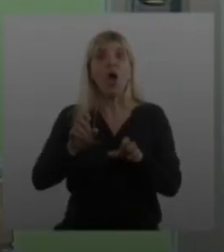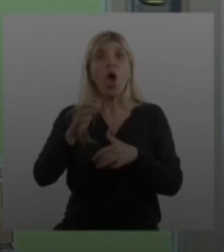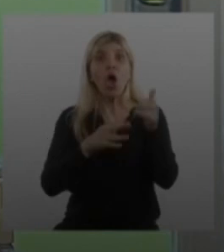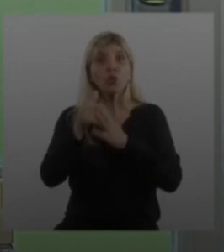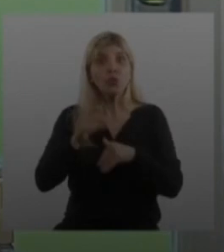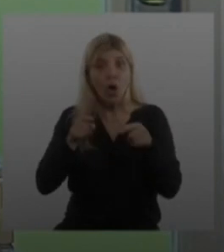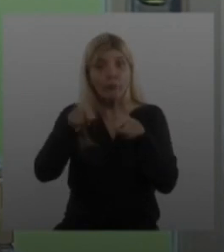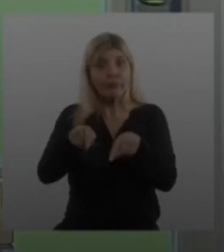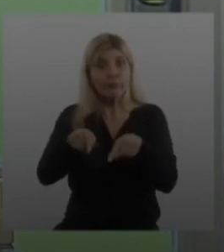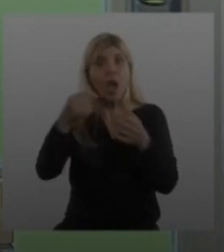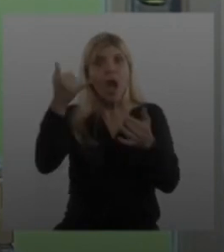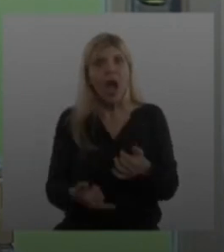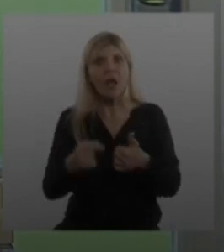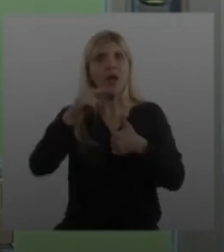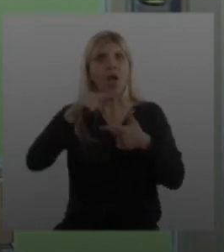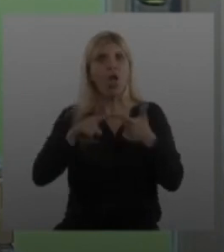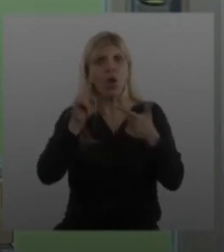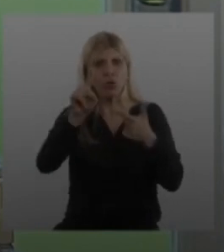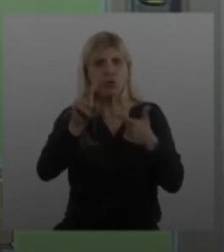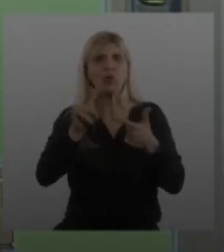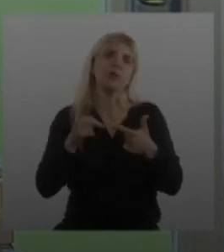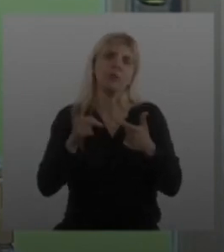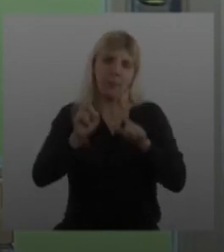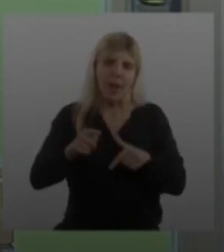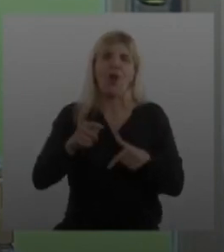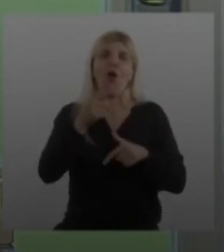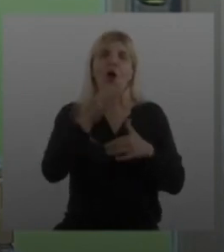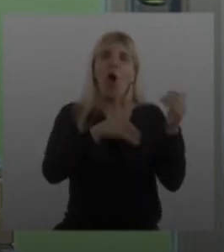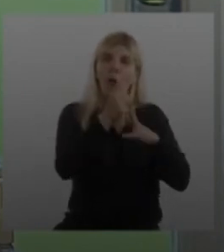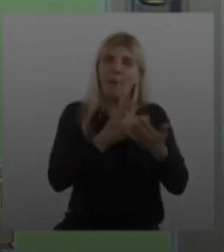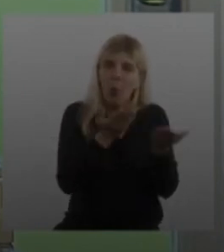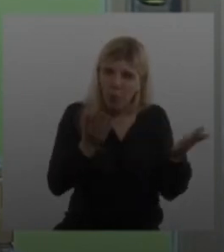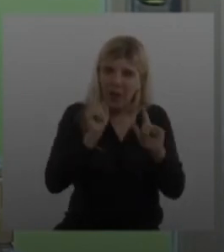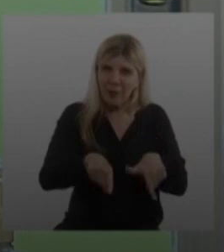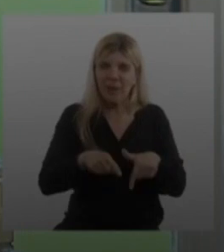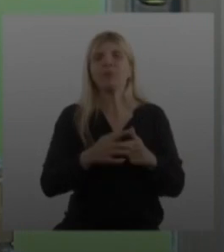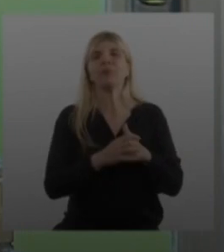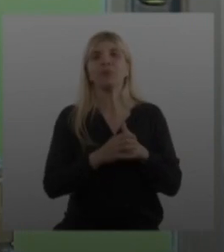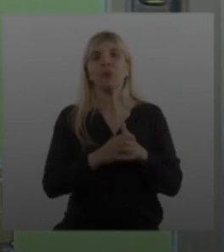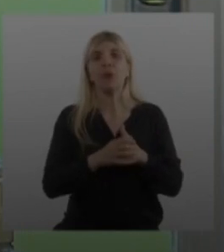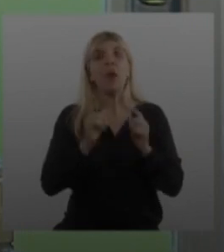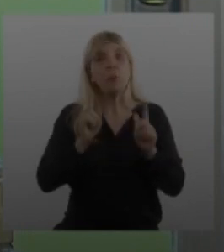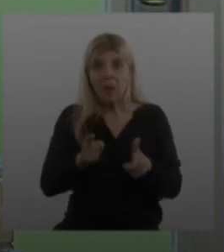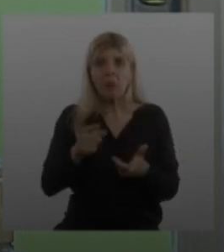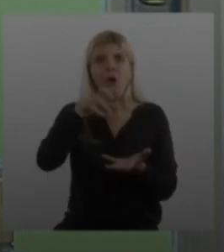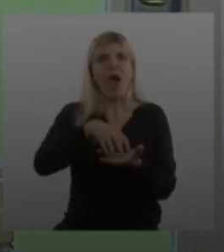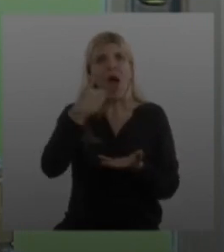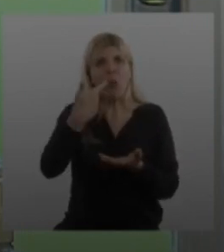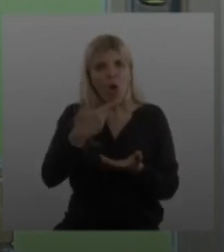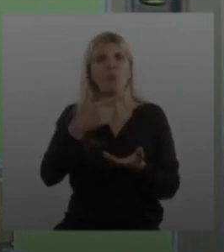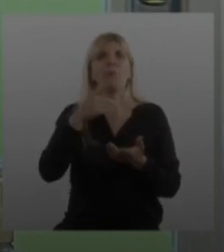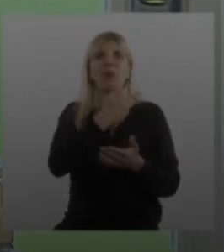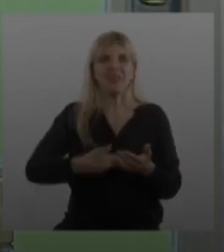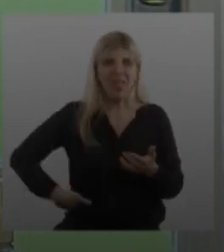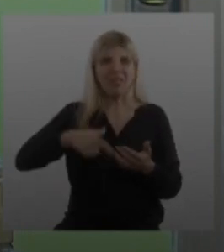aspectos, construcción y de obra pública fundamentalmente, dos aspectos que abordó el presidente de la Cámara